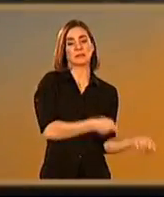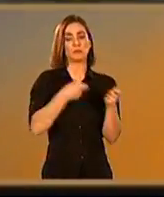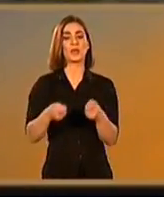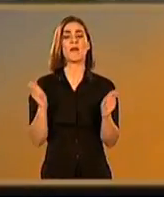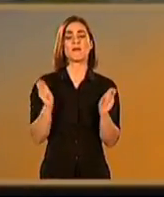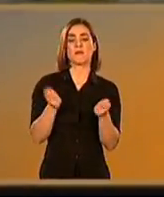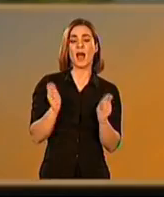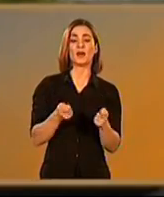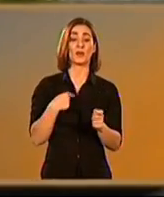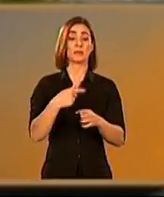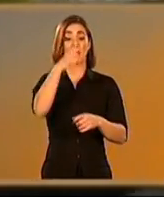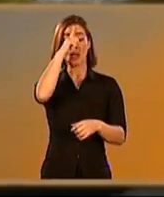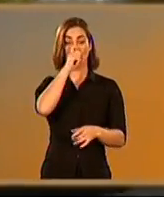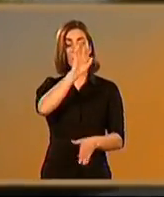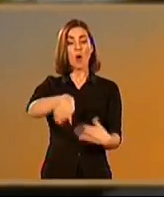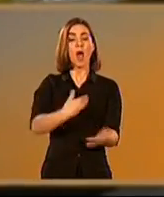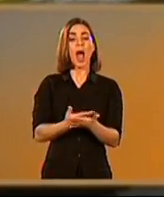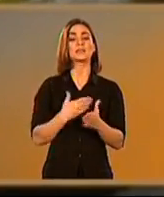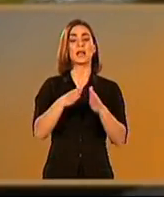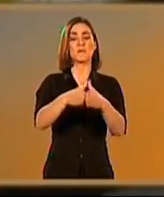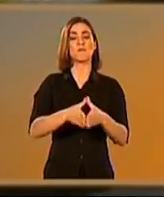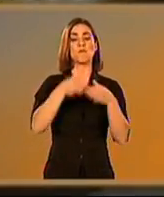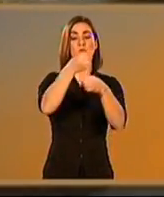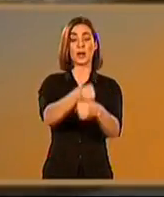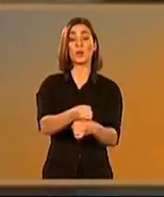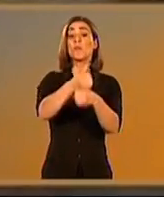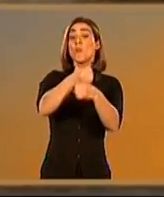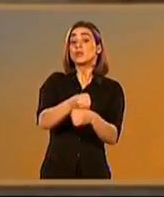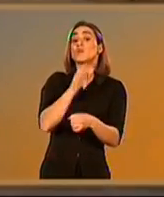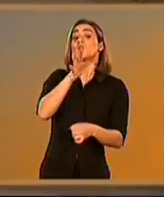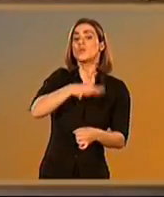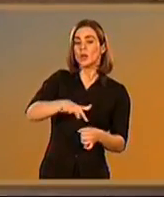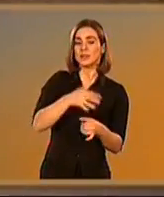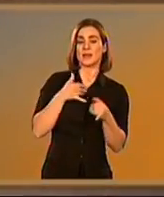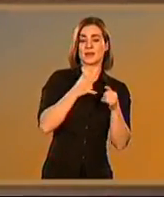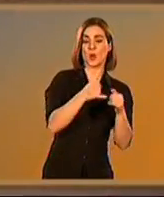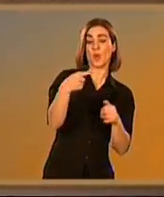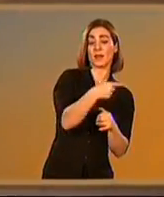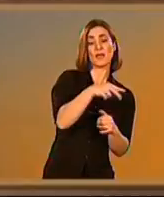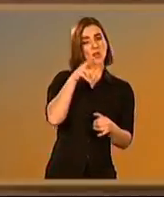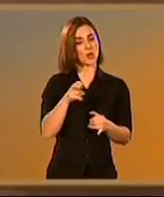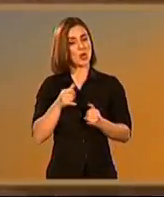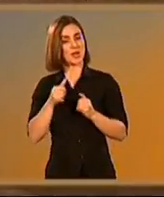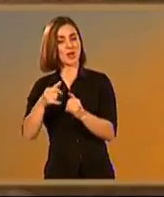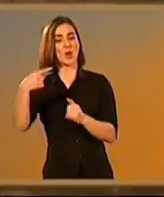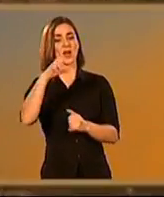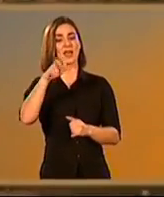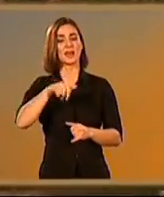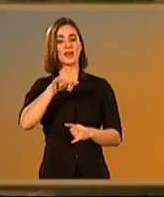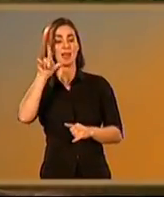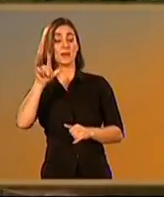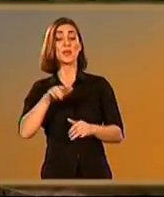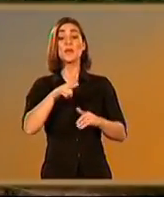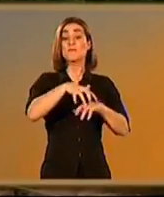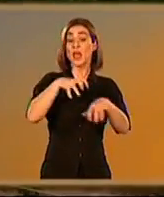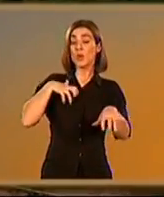explotaciones agrícolas a los puertos situados en el Guadalquivir y en el río Genil. La mayor parte de este aceite era llevado a Roma,